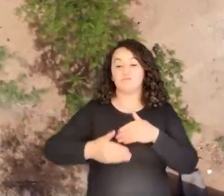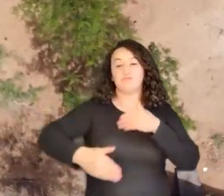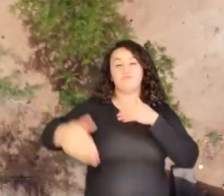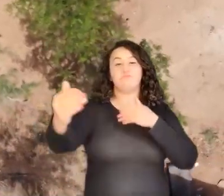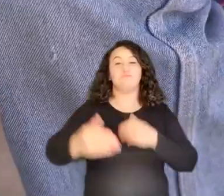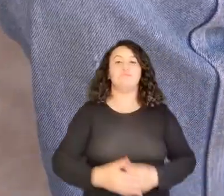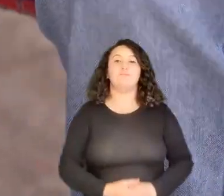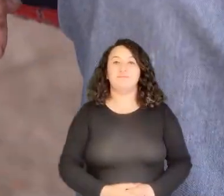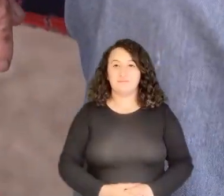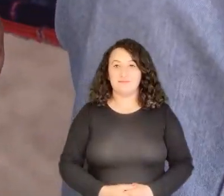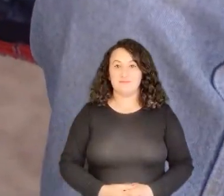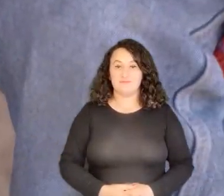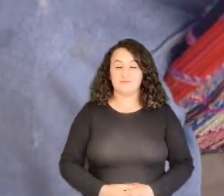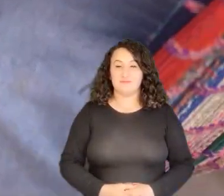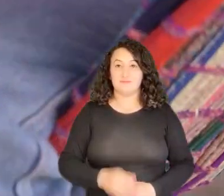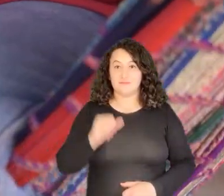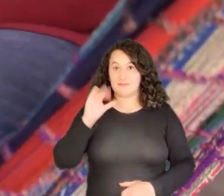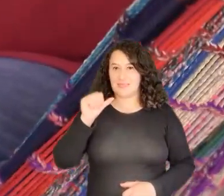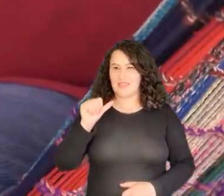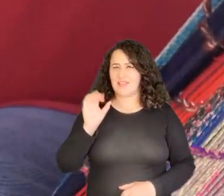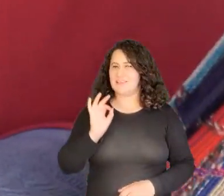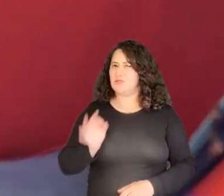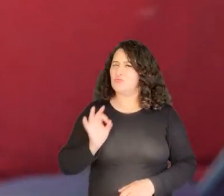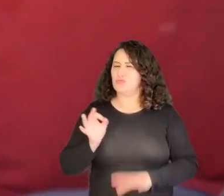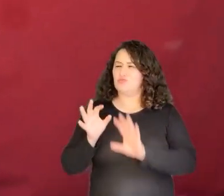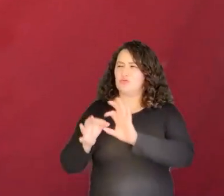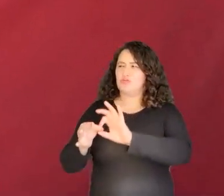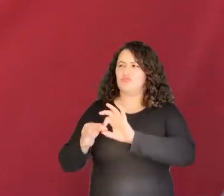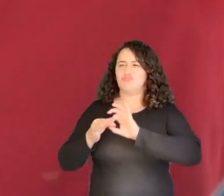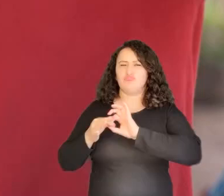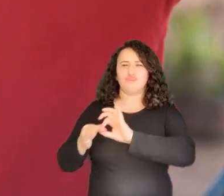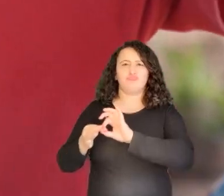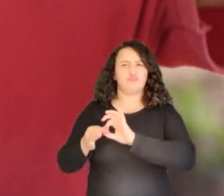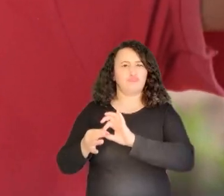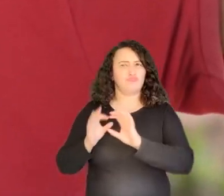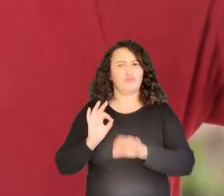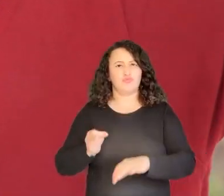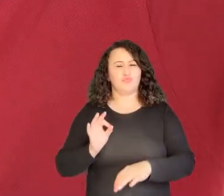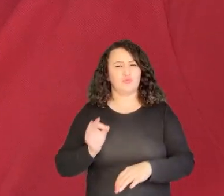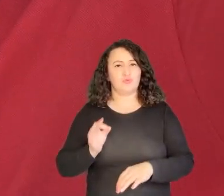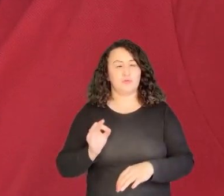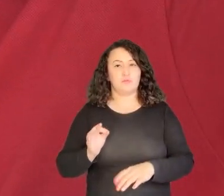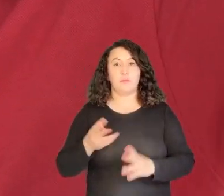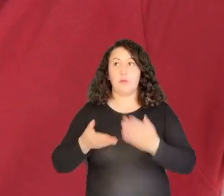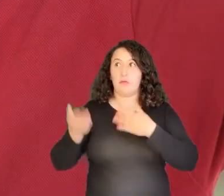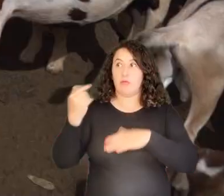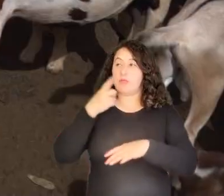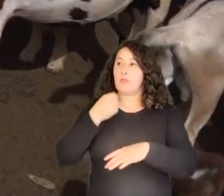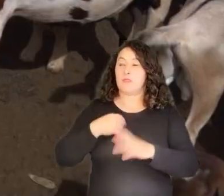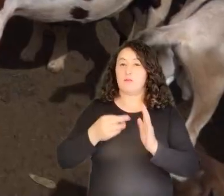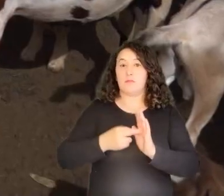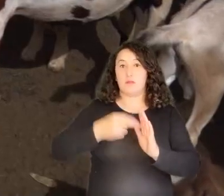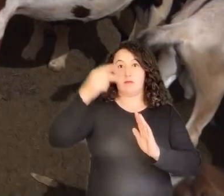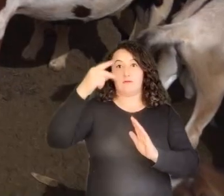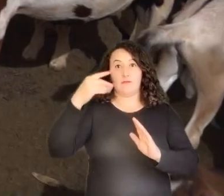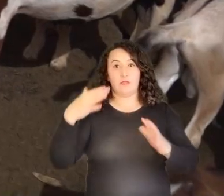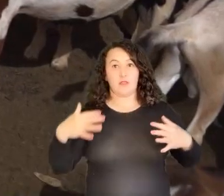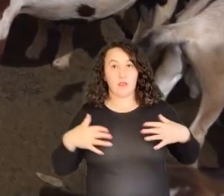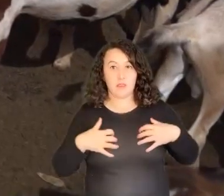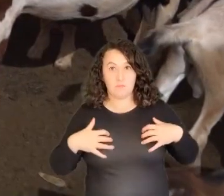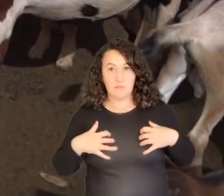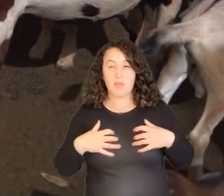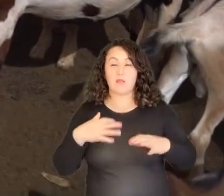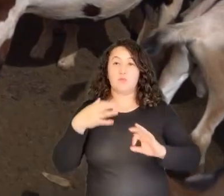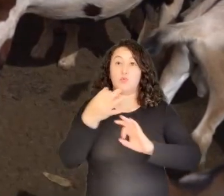tiempos. Con la ICA siempre hemos trabajado de la mano. Nos hablaron de que tecnificar los animales,